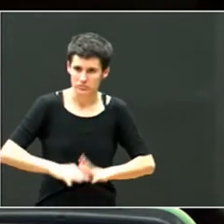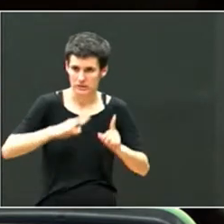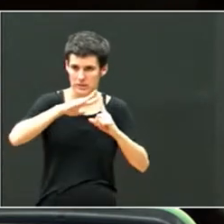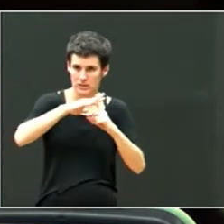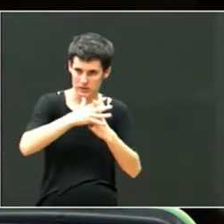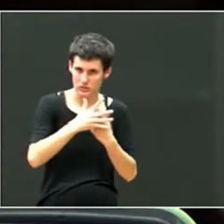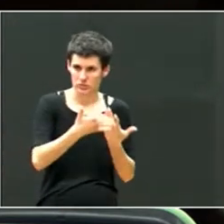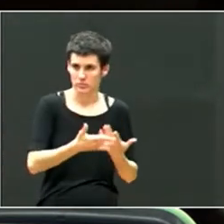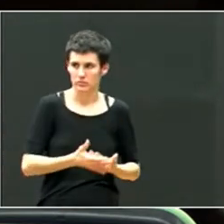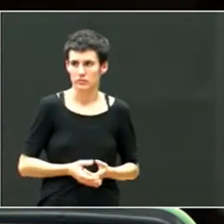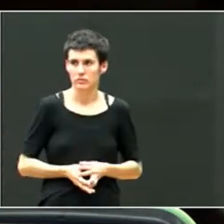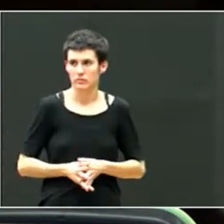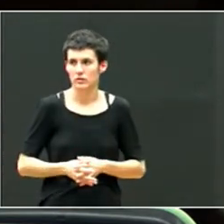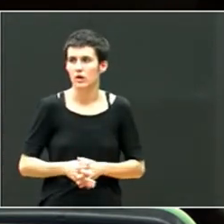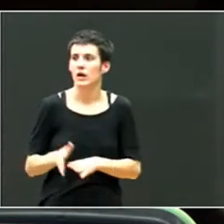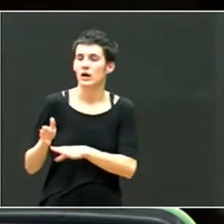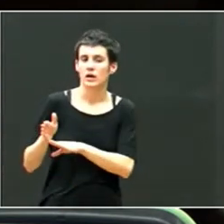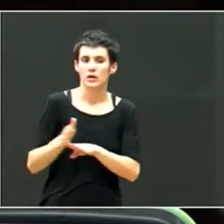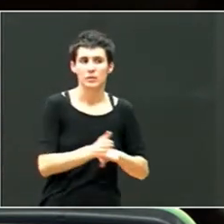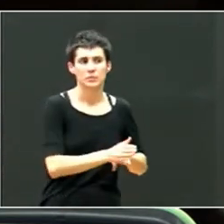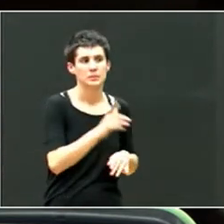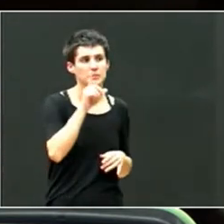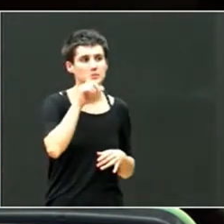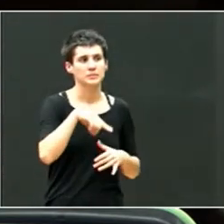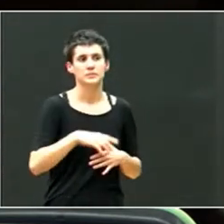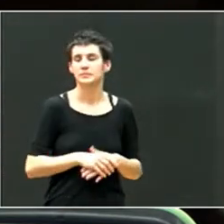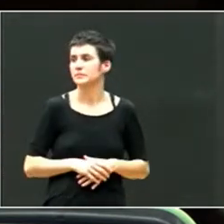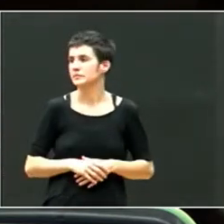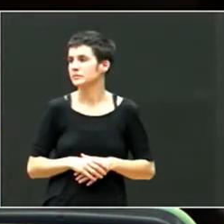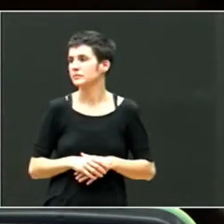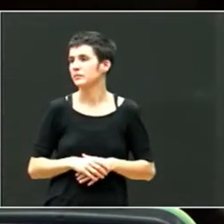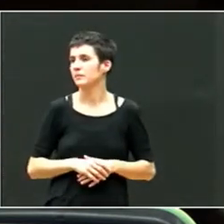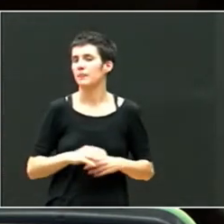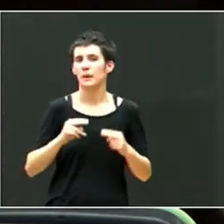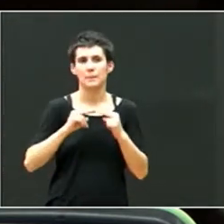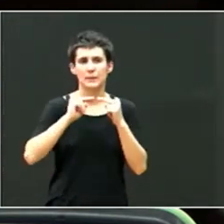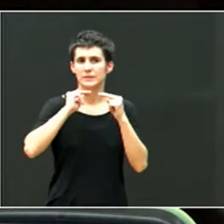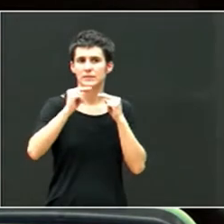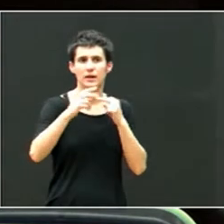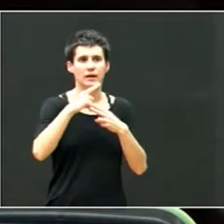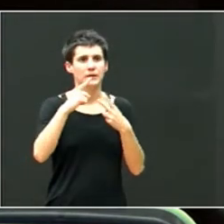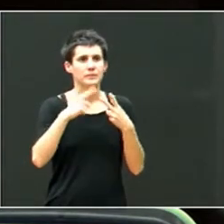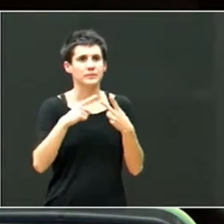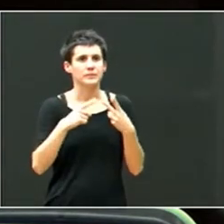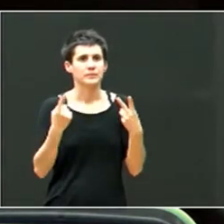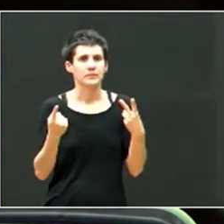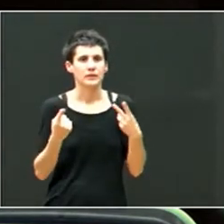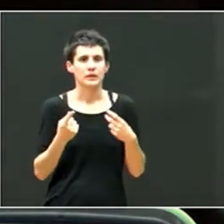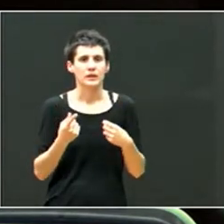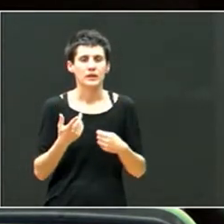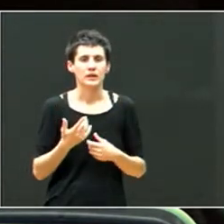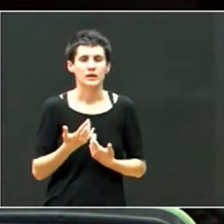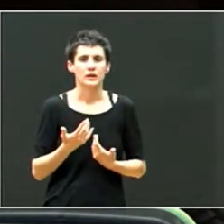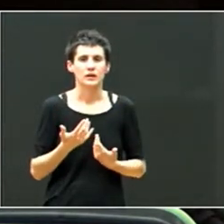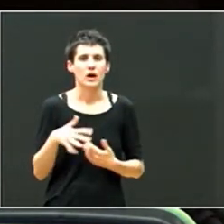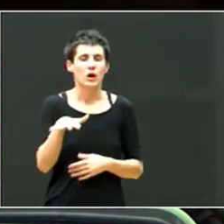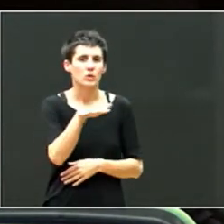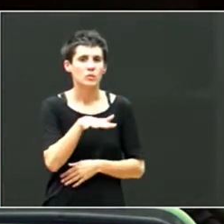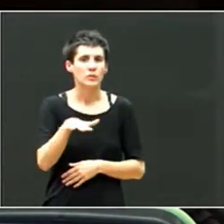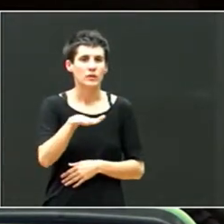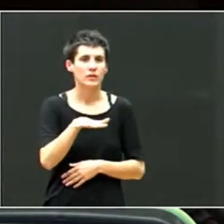el mensaje de que ya hay en las comunidades